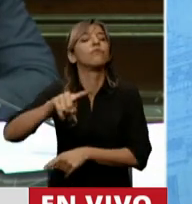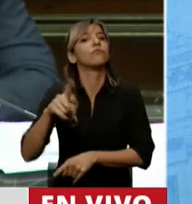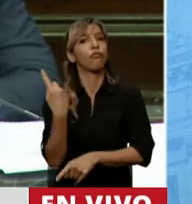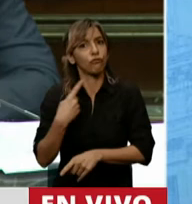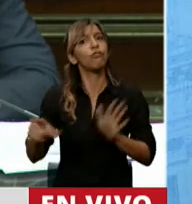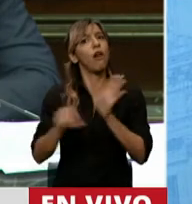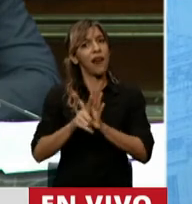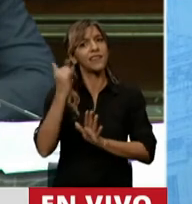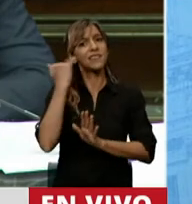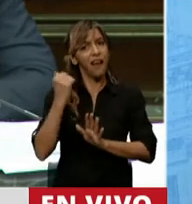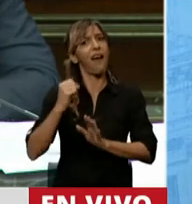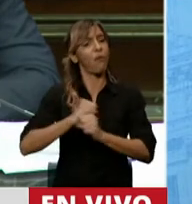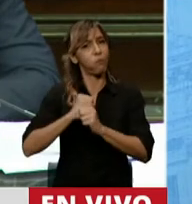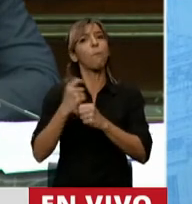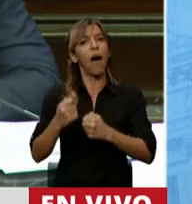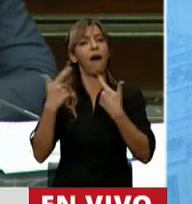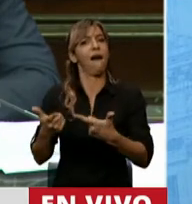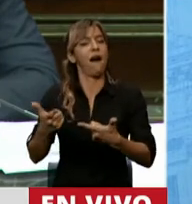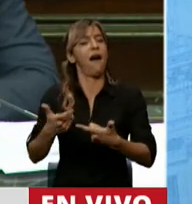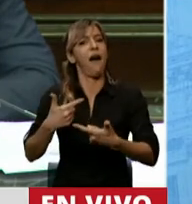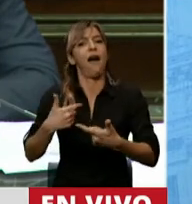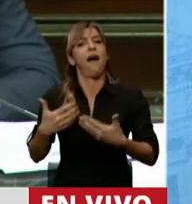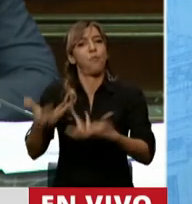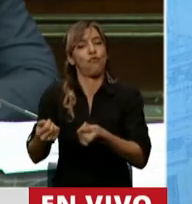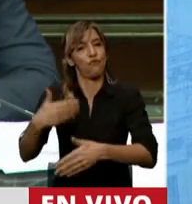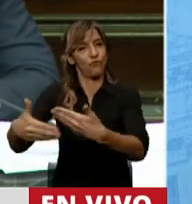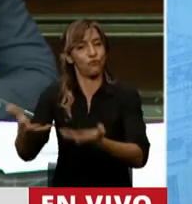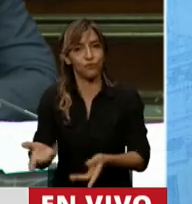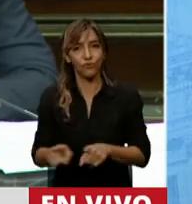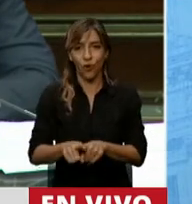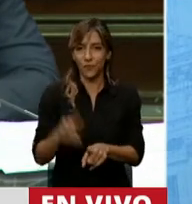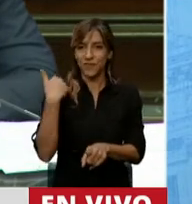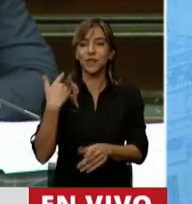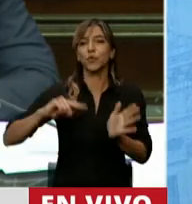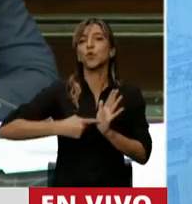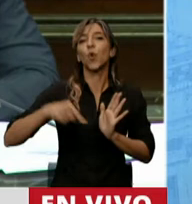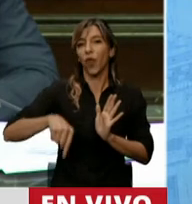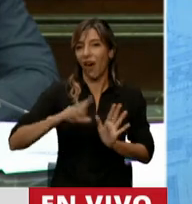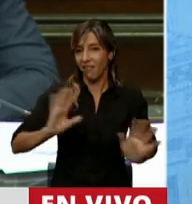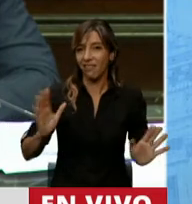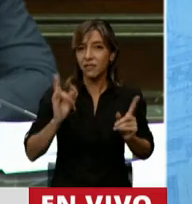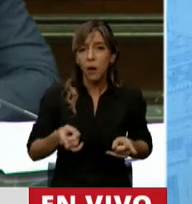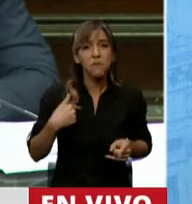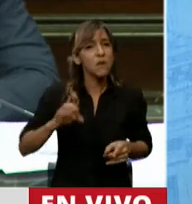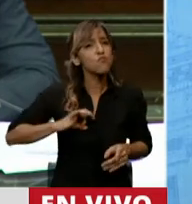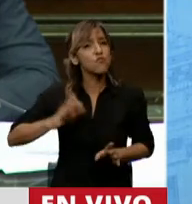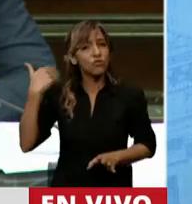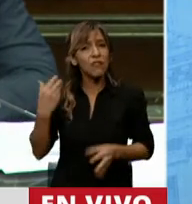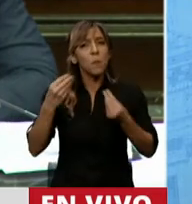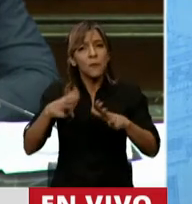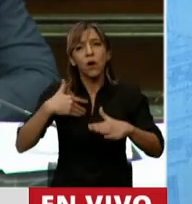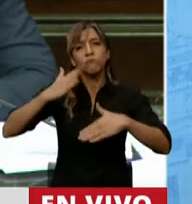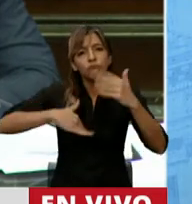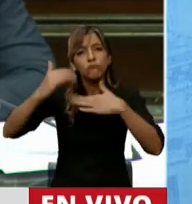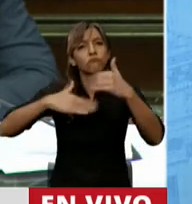también votamos por unanimidad. Es una política de Estado, como viene haciendo el jefe de gobierno de la Ciudad de Buenos Aires hace años, no solamente desde lo que es infraestructura sino